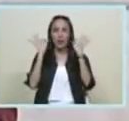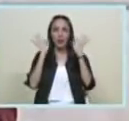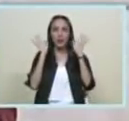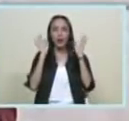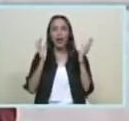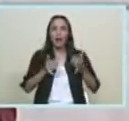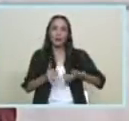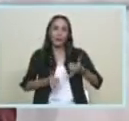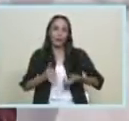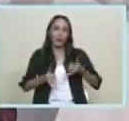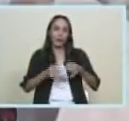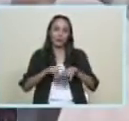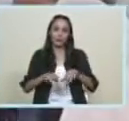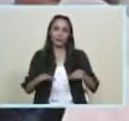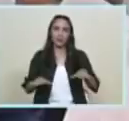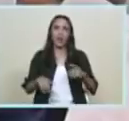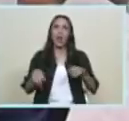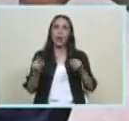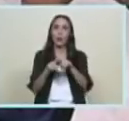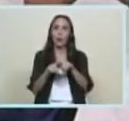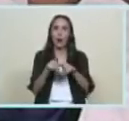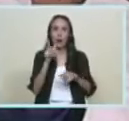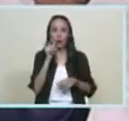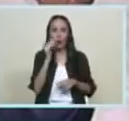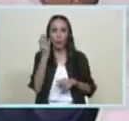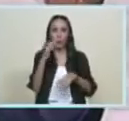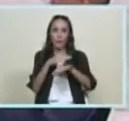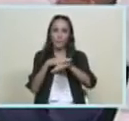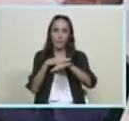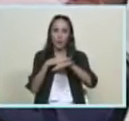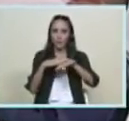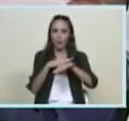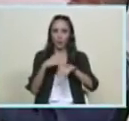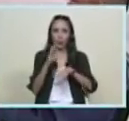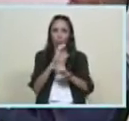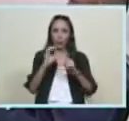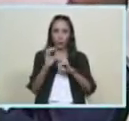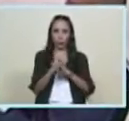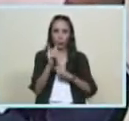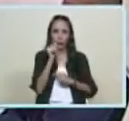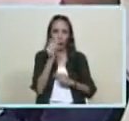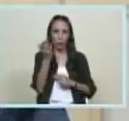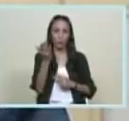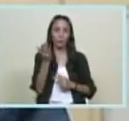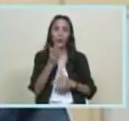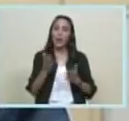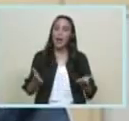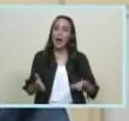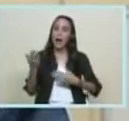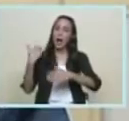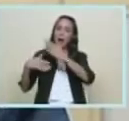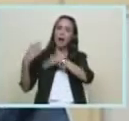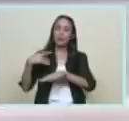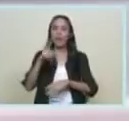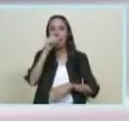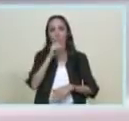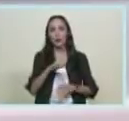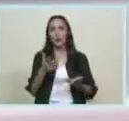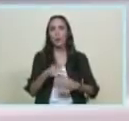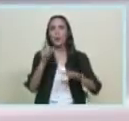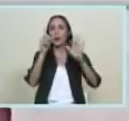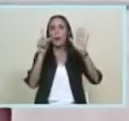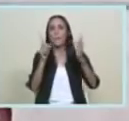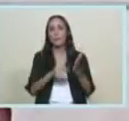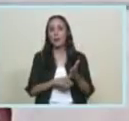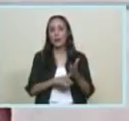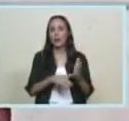y seguramente Ernesto también estaba chamo cuando en el año 74 aquí hubo un gobernador en Caracas